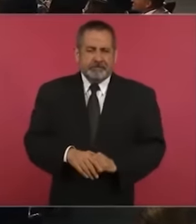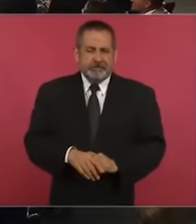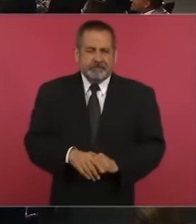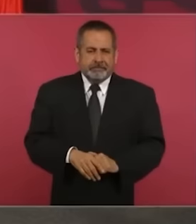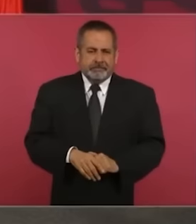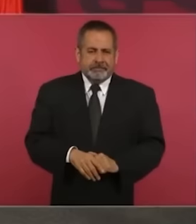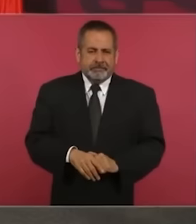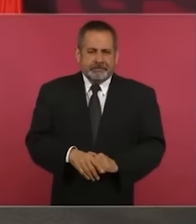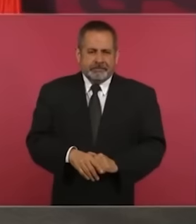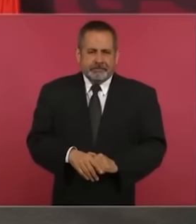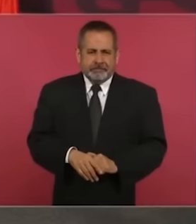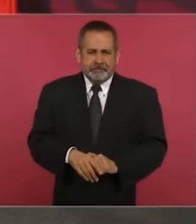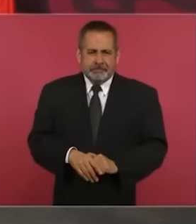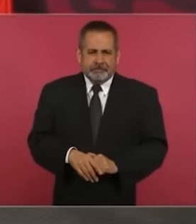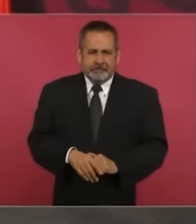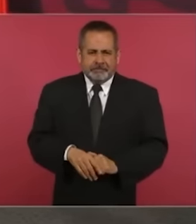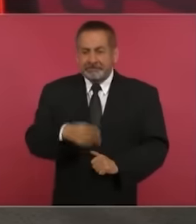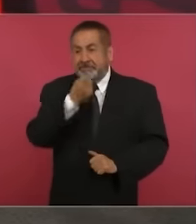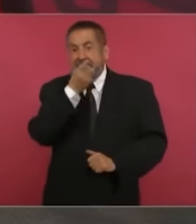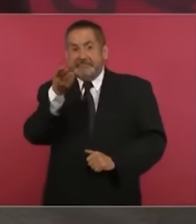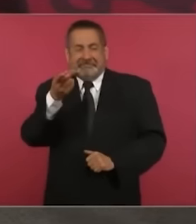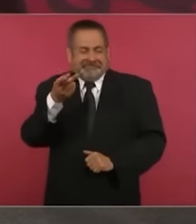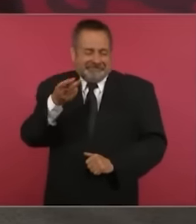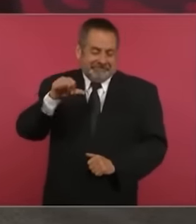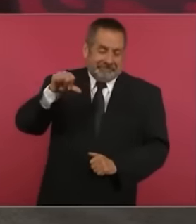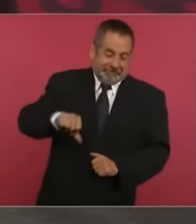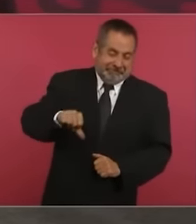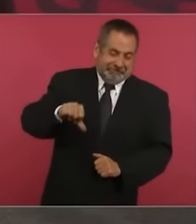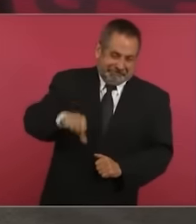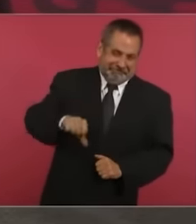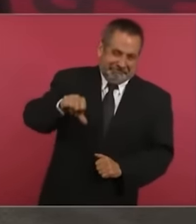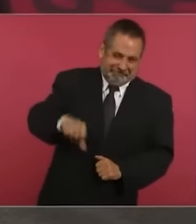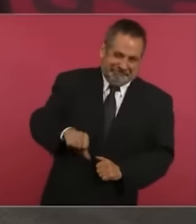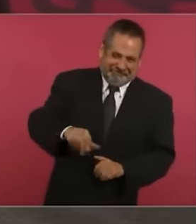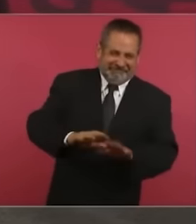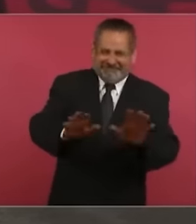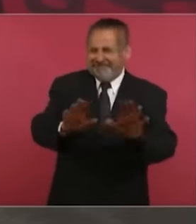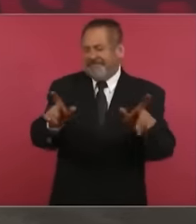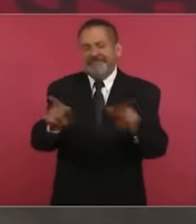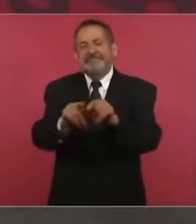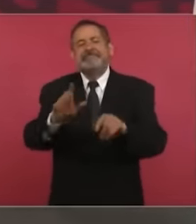como diría el clásico, hoy, hoy, hoy, hoy, hoy. Ya, vámonos.